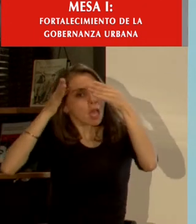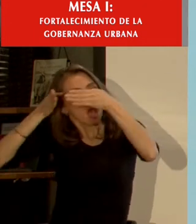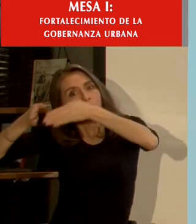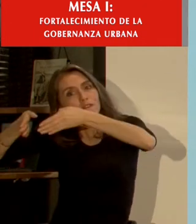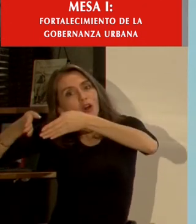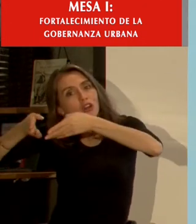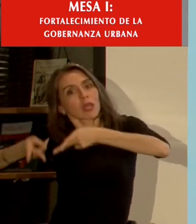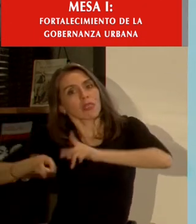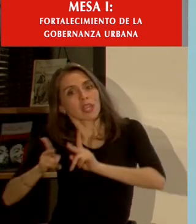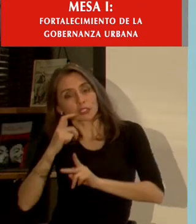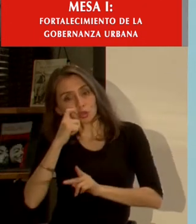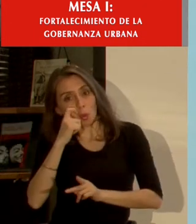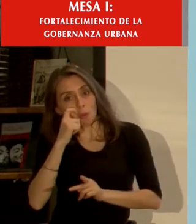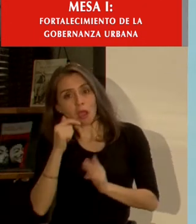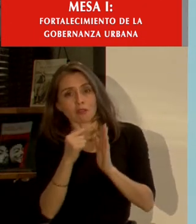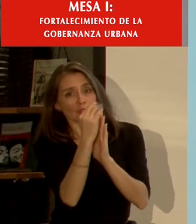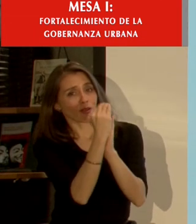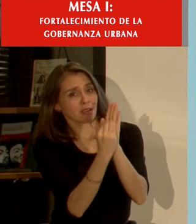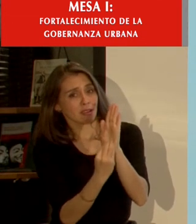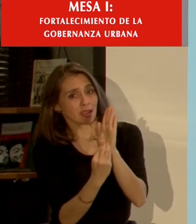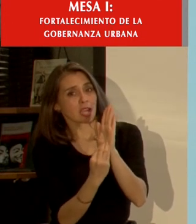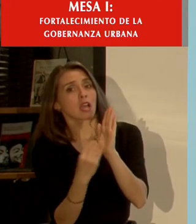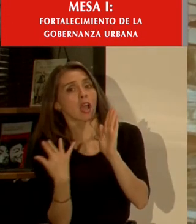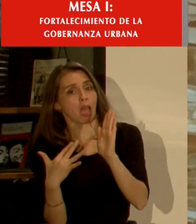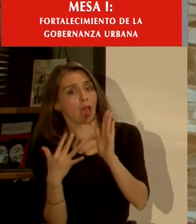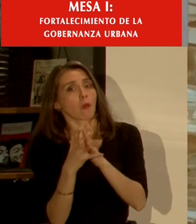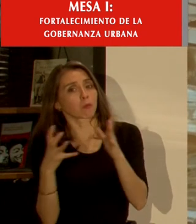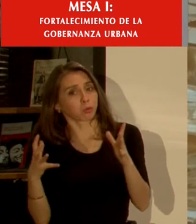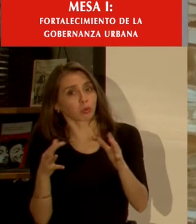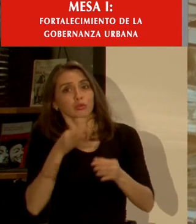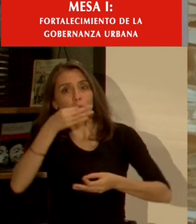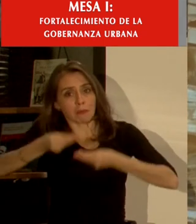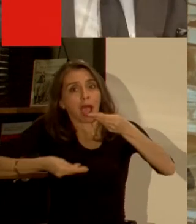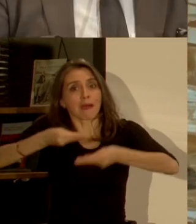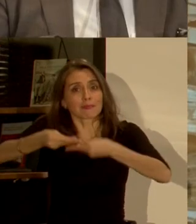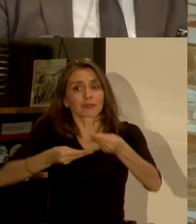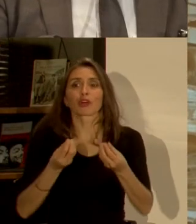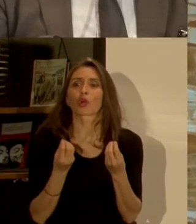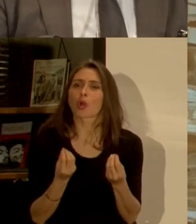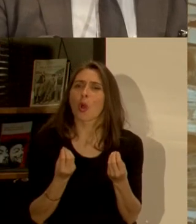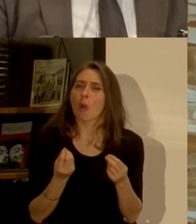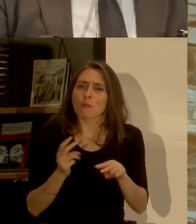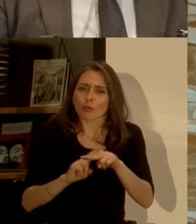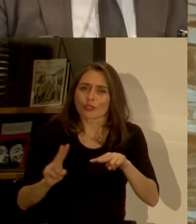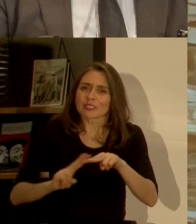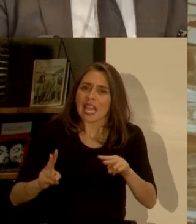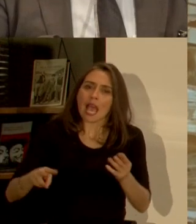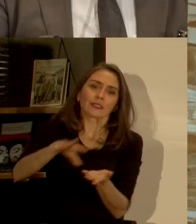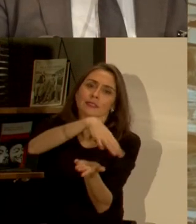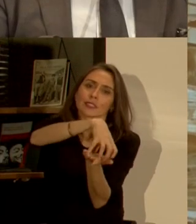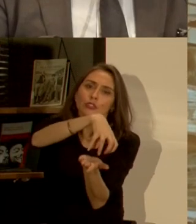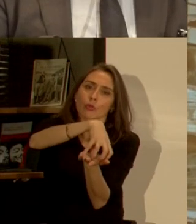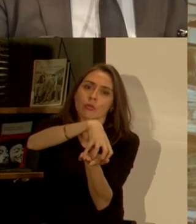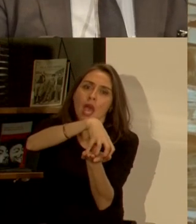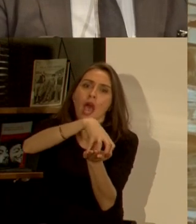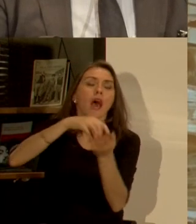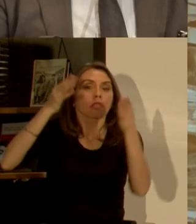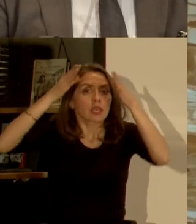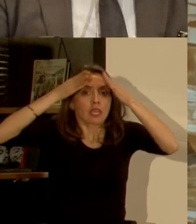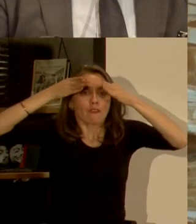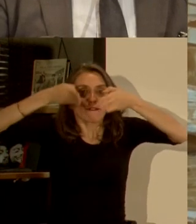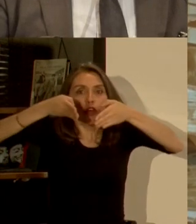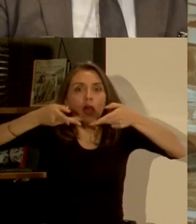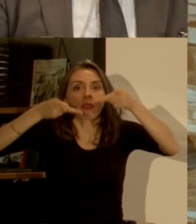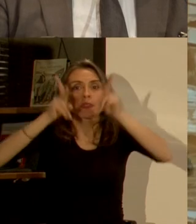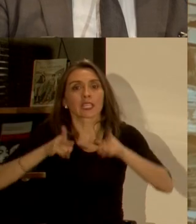que tiene mucho mucho que decir ahora cómo se podría construir una ciudad con enfoque de derechos humanos como yo le decía al